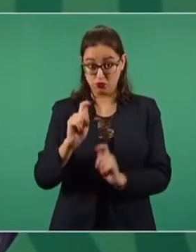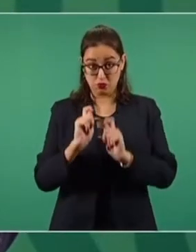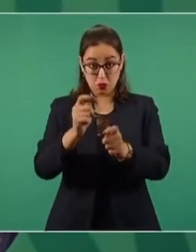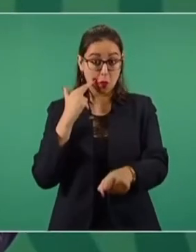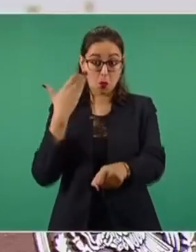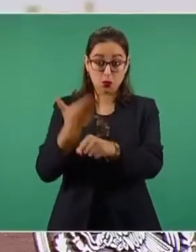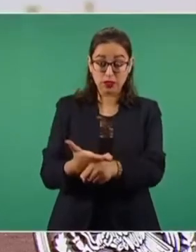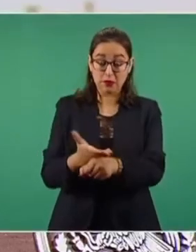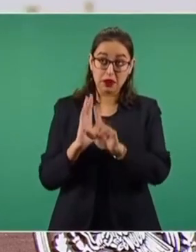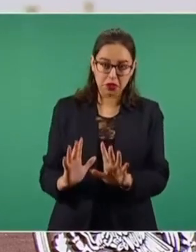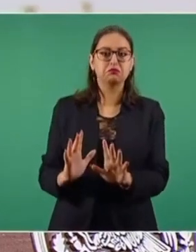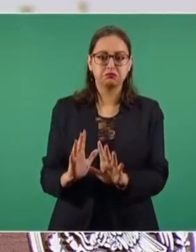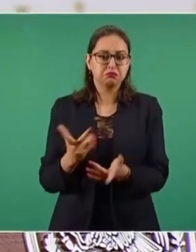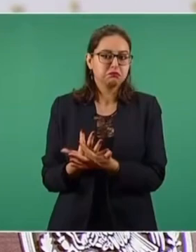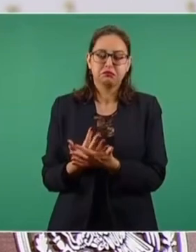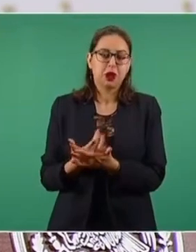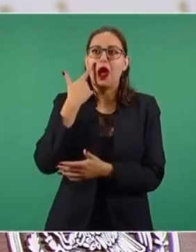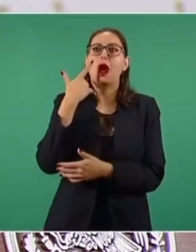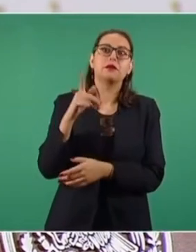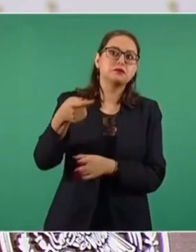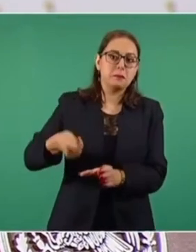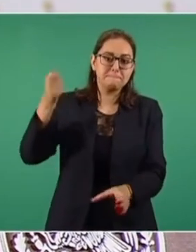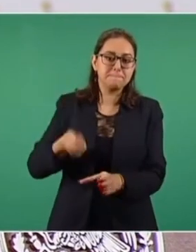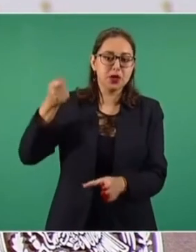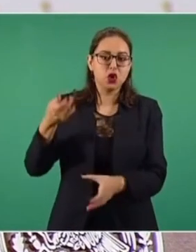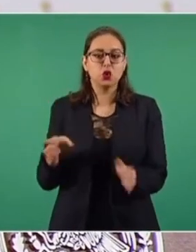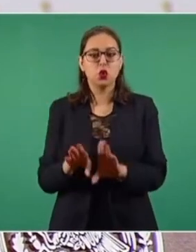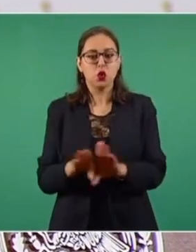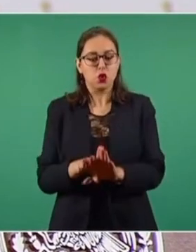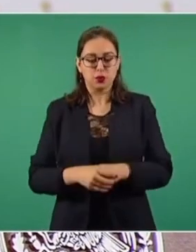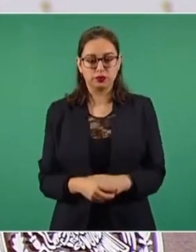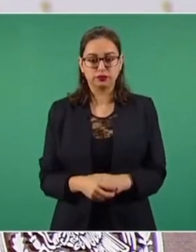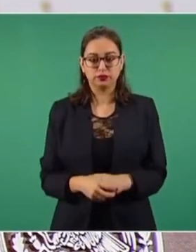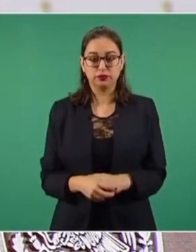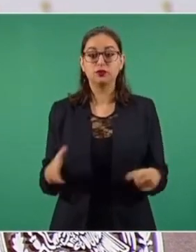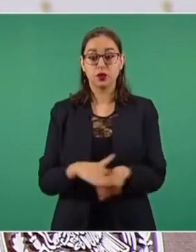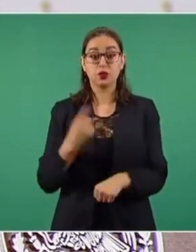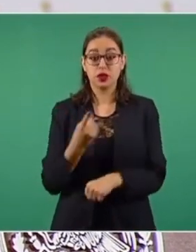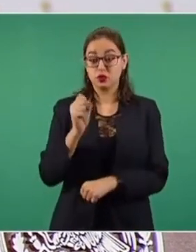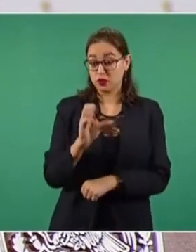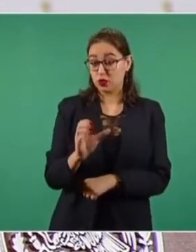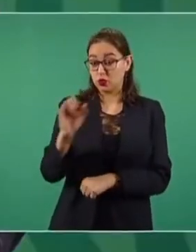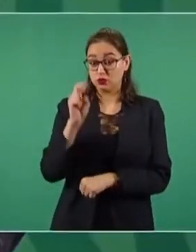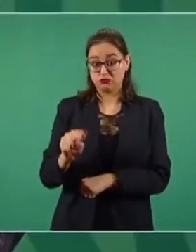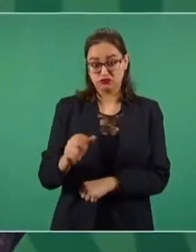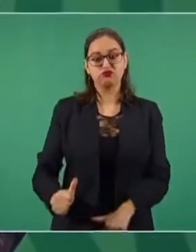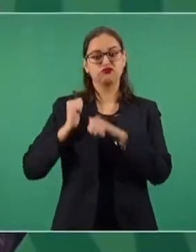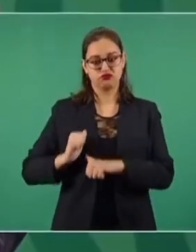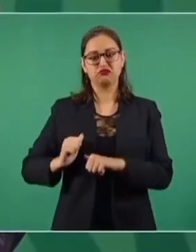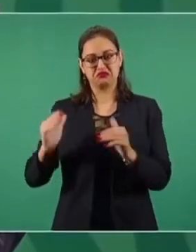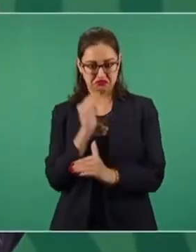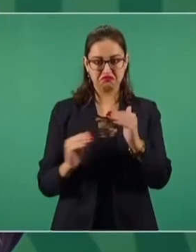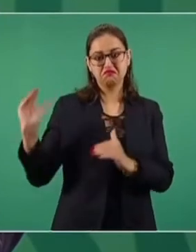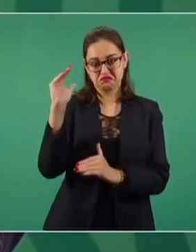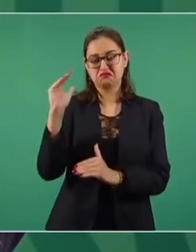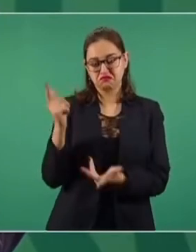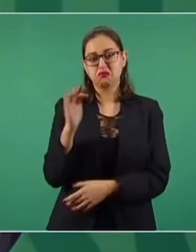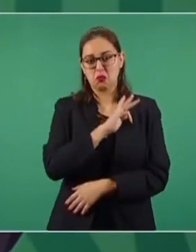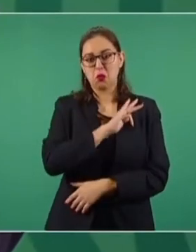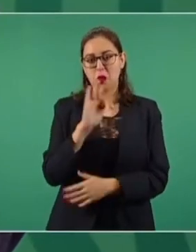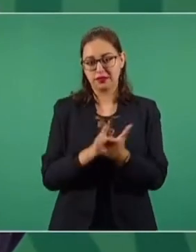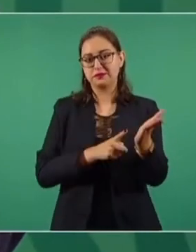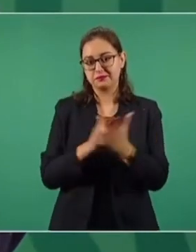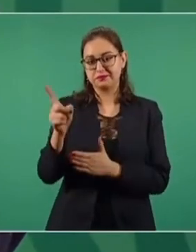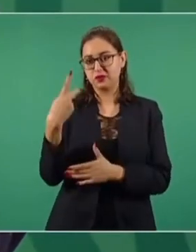Corte, esperar la resolución de la Corte, porque es el poder que tiene la facultad para